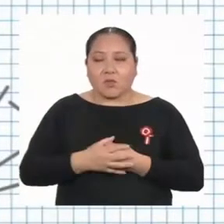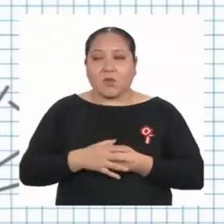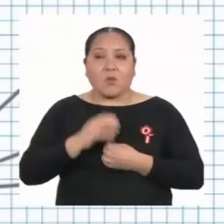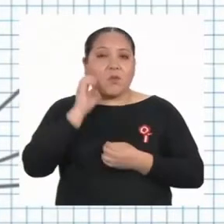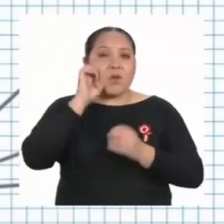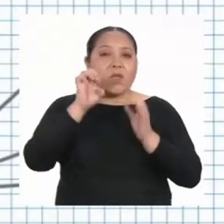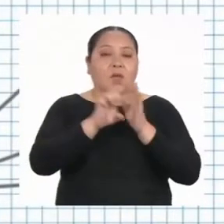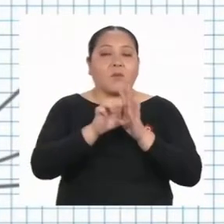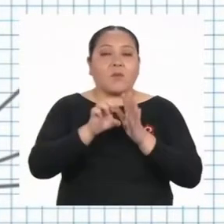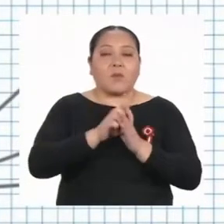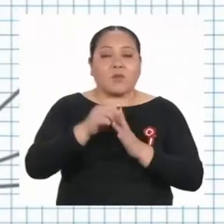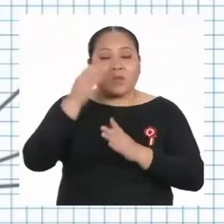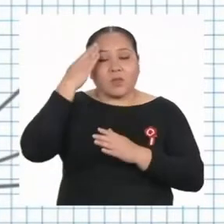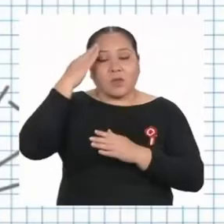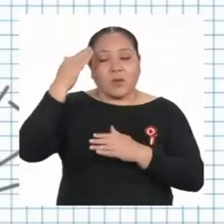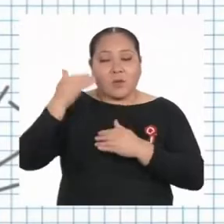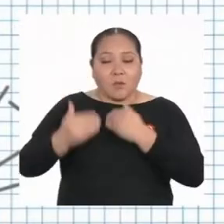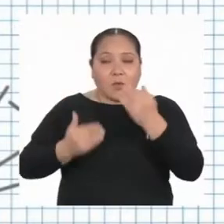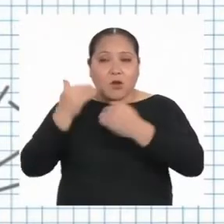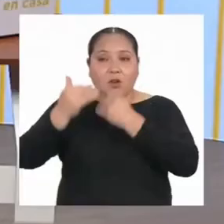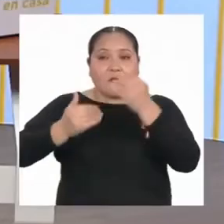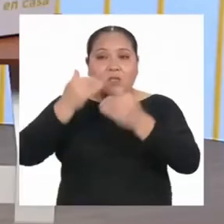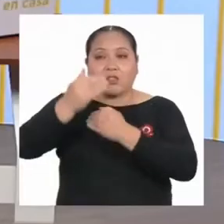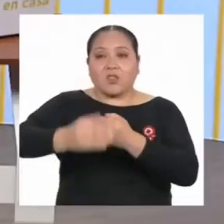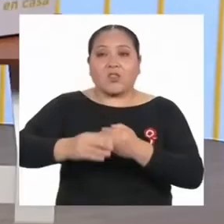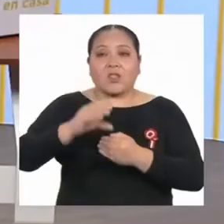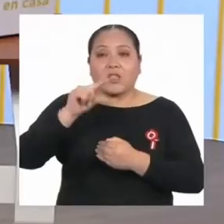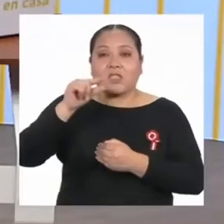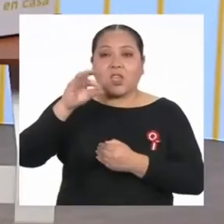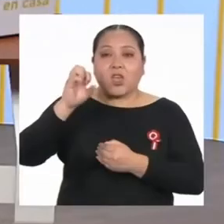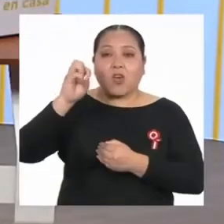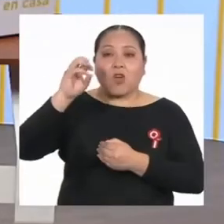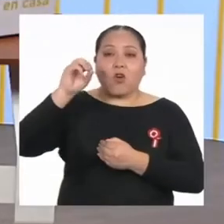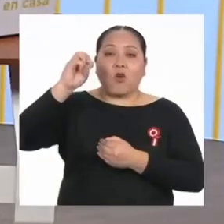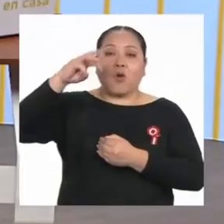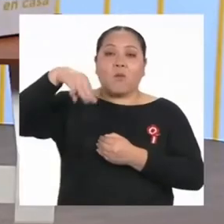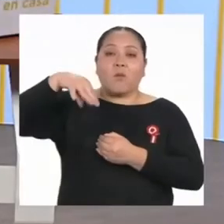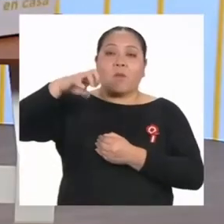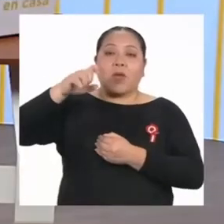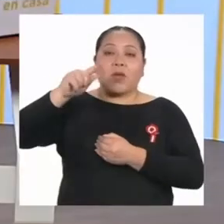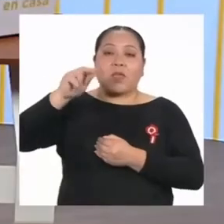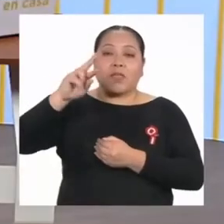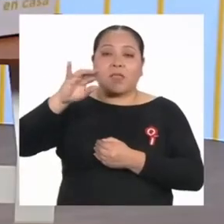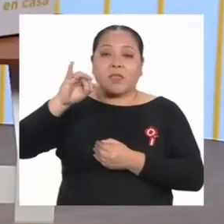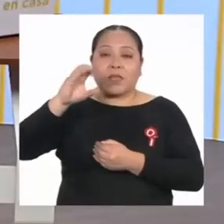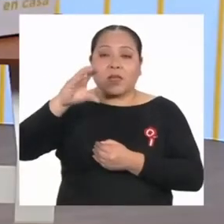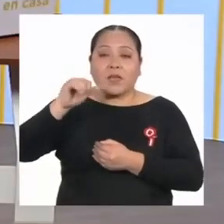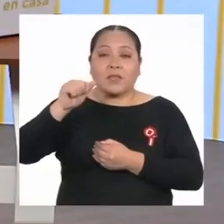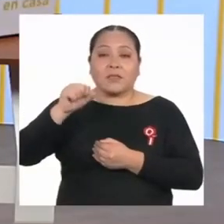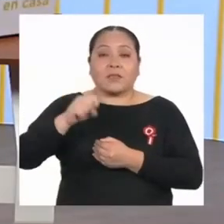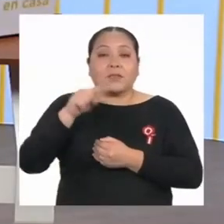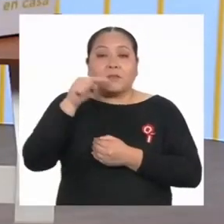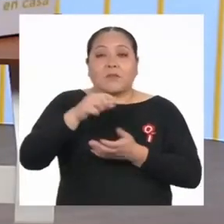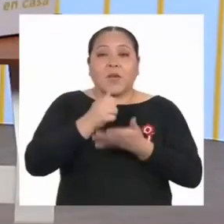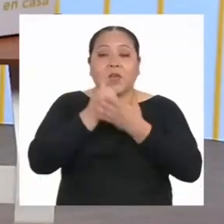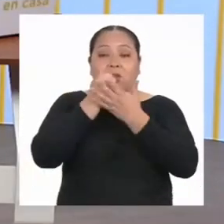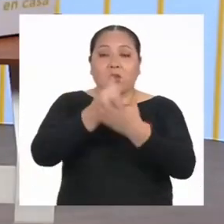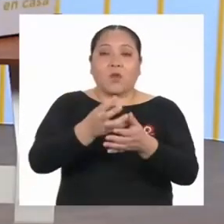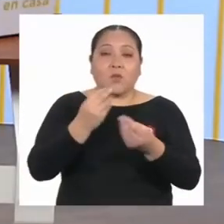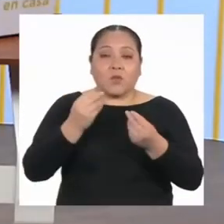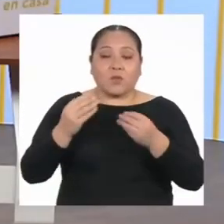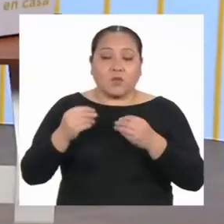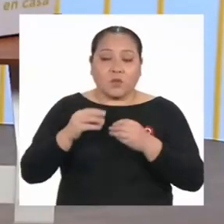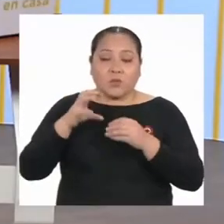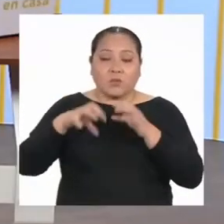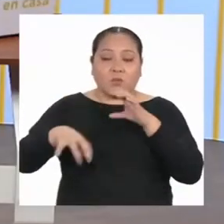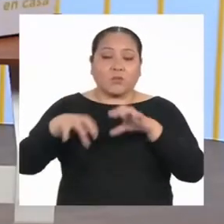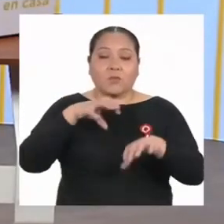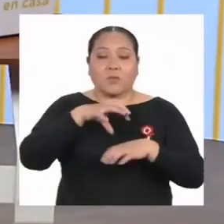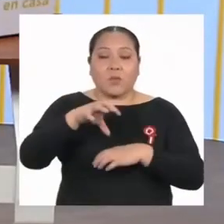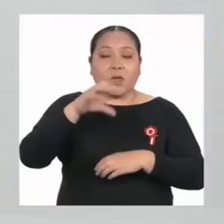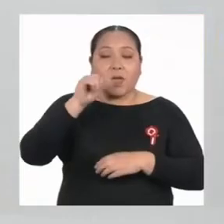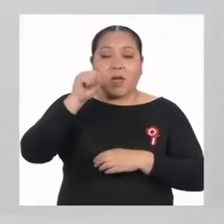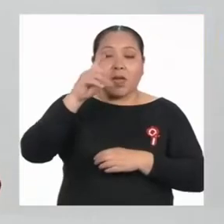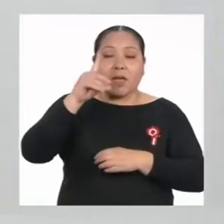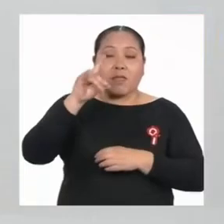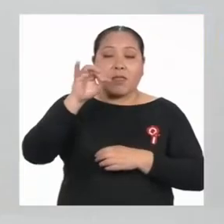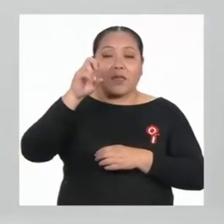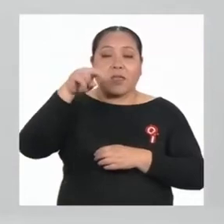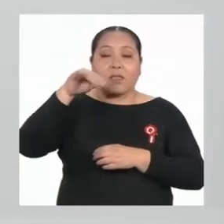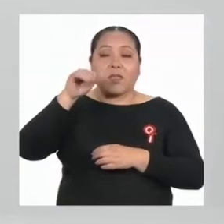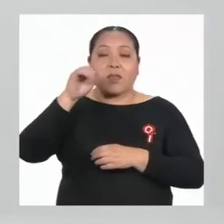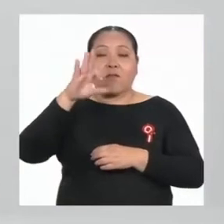progresiones geométricas. Por ejemplo, que me sirvió harto para organizar una cadena de favores hace tiempo.